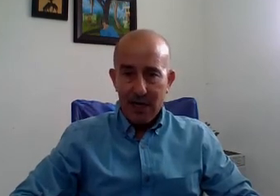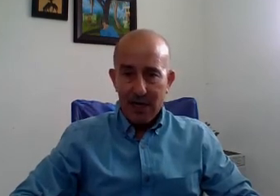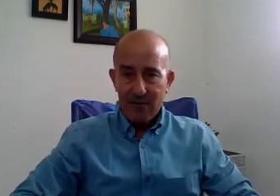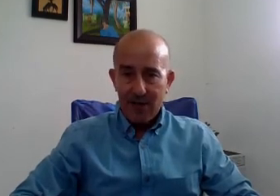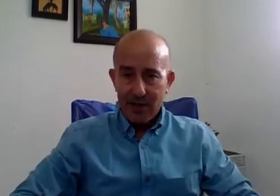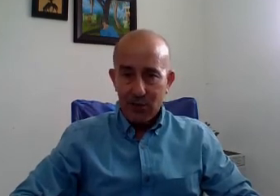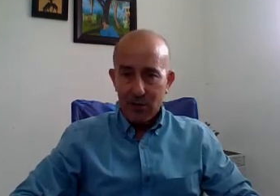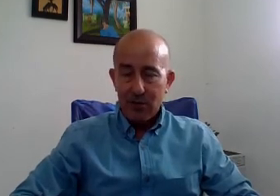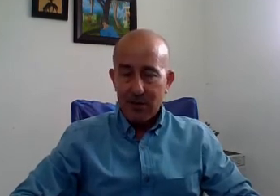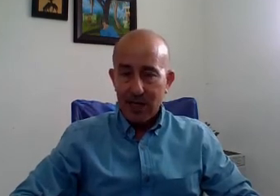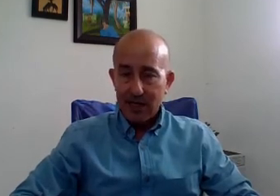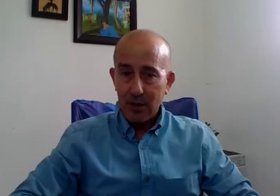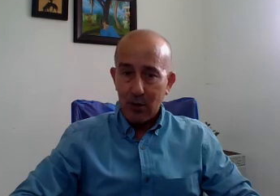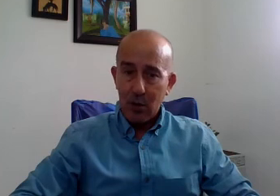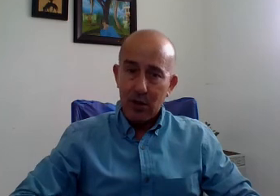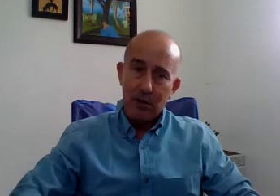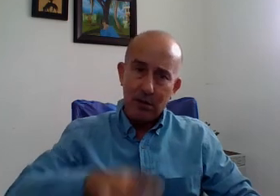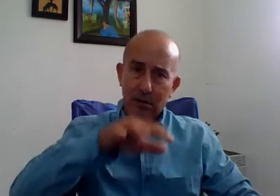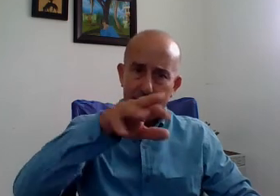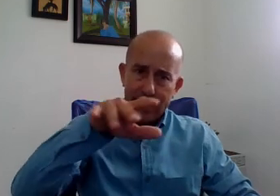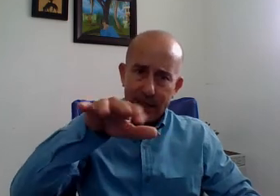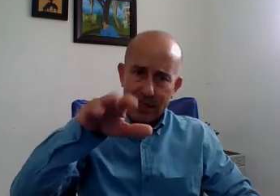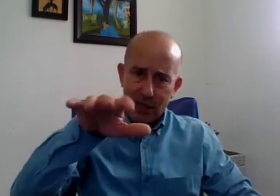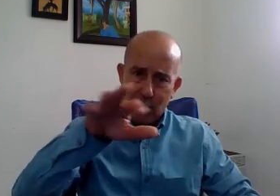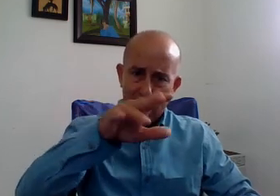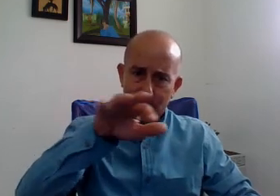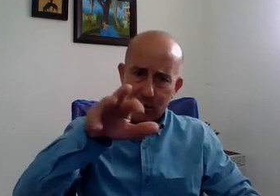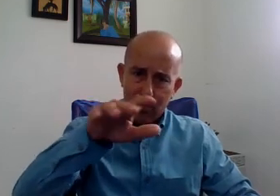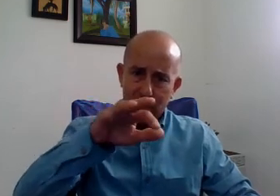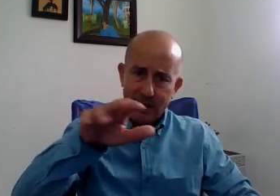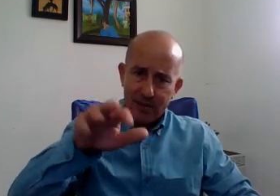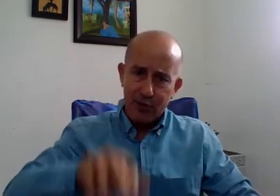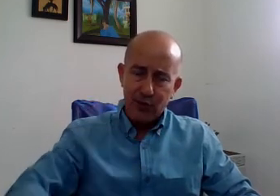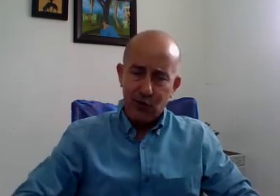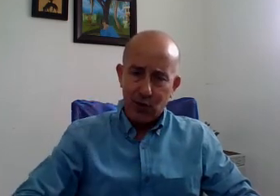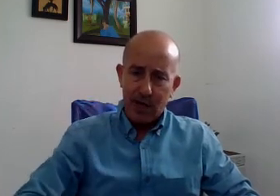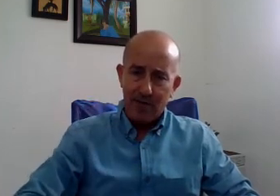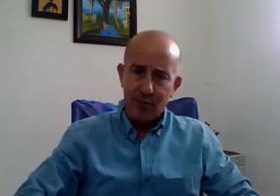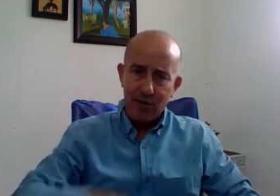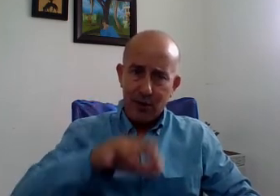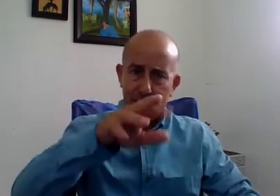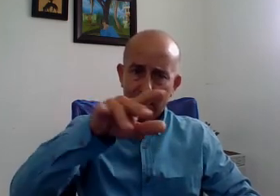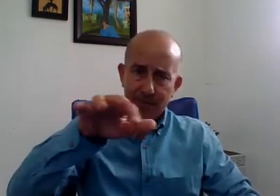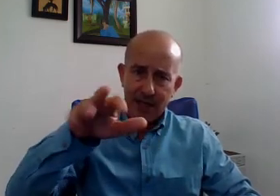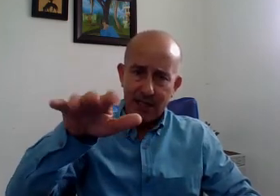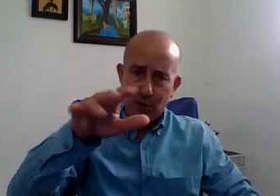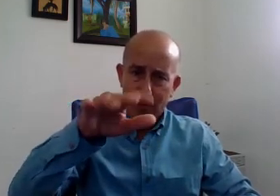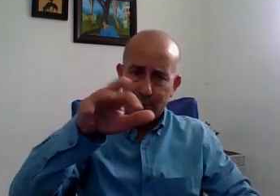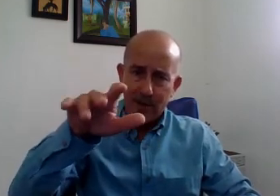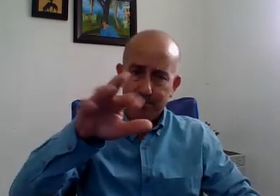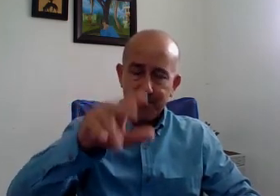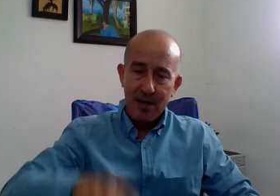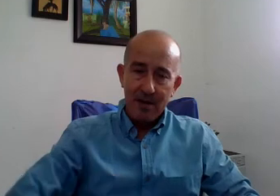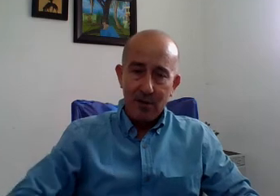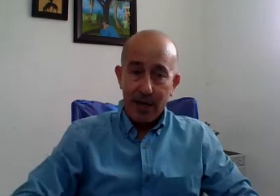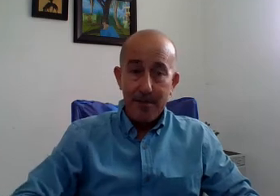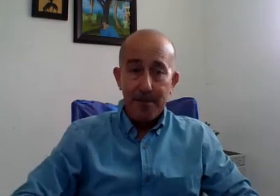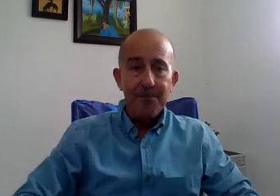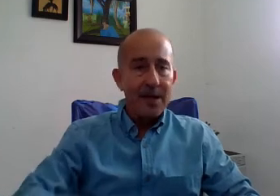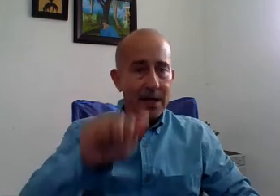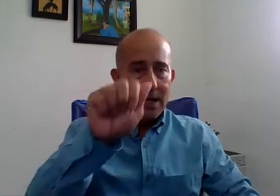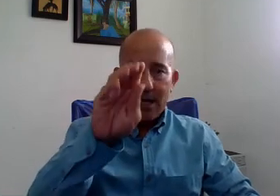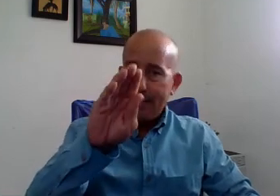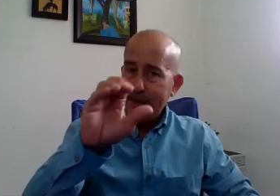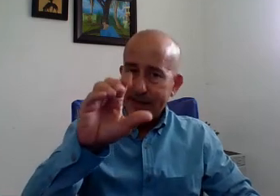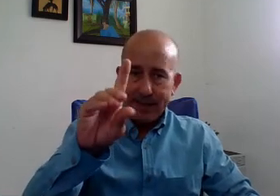dominar el alfabeto lactilológico o el teletreo manual, como le decimos nosotros acá en Puerto Rico, teletreo manual. ¿Ok?